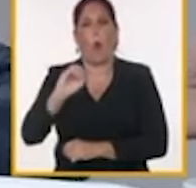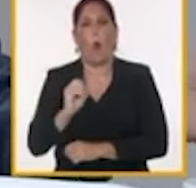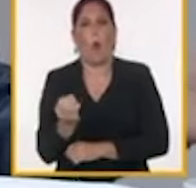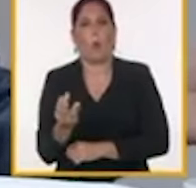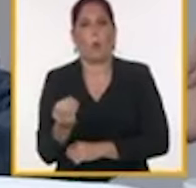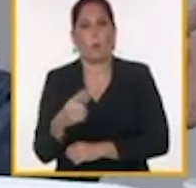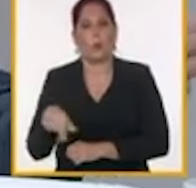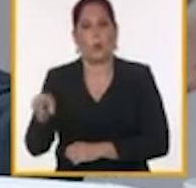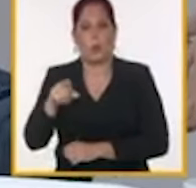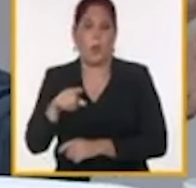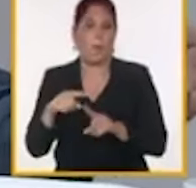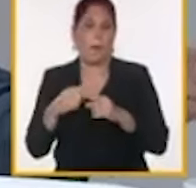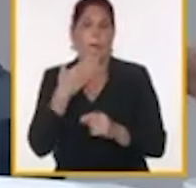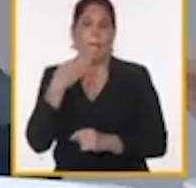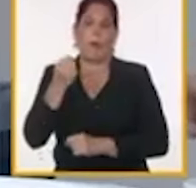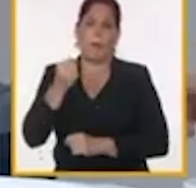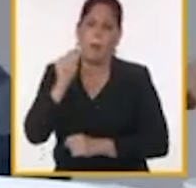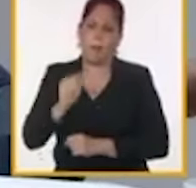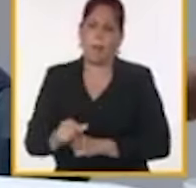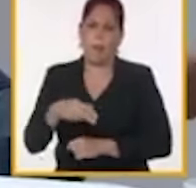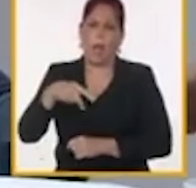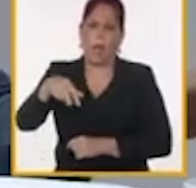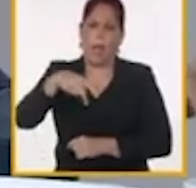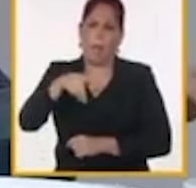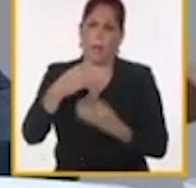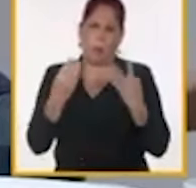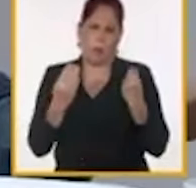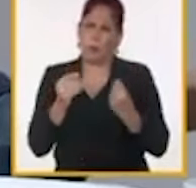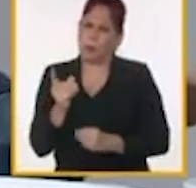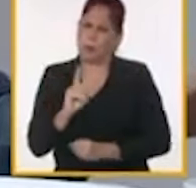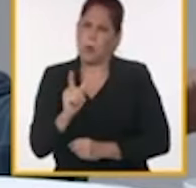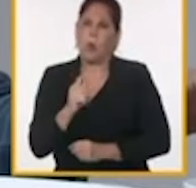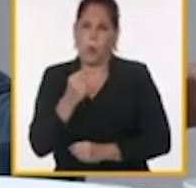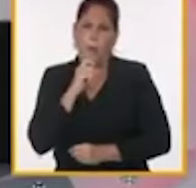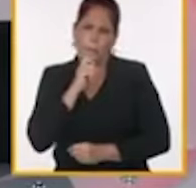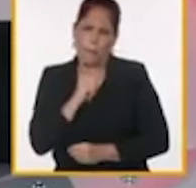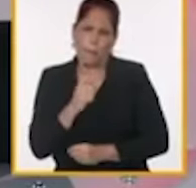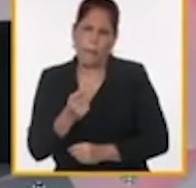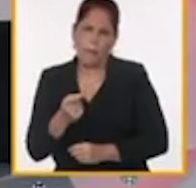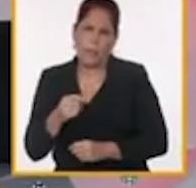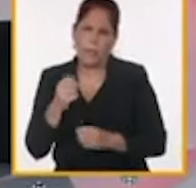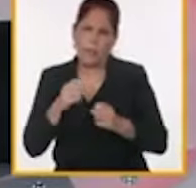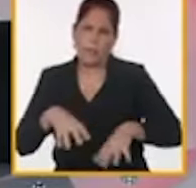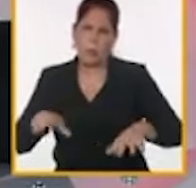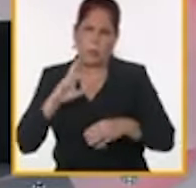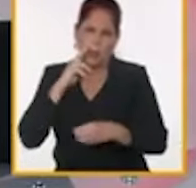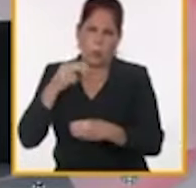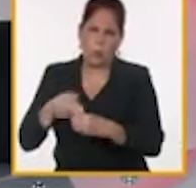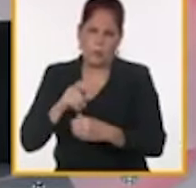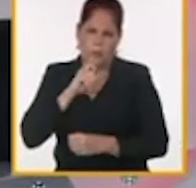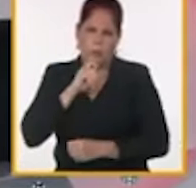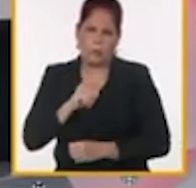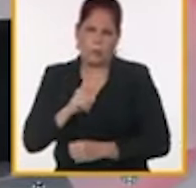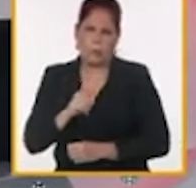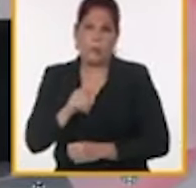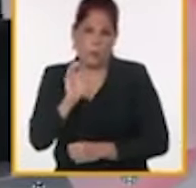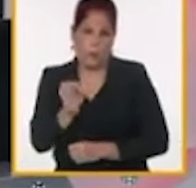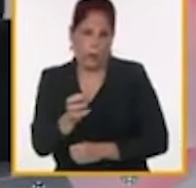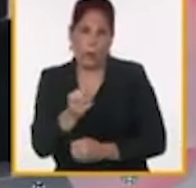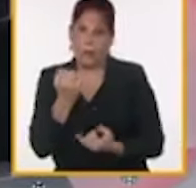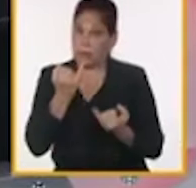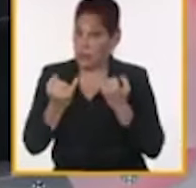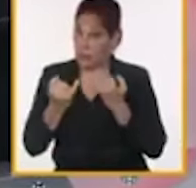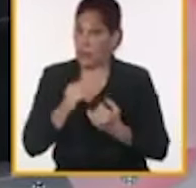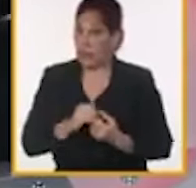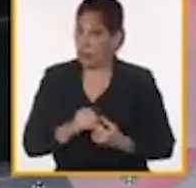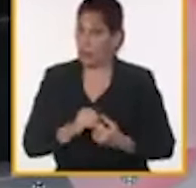mejorar la movilidad de las personas y las que hagan en el país en un momento de restricciones y de dificultades. Sí, yo creo que es un punto interesante porque si bien no son medidas